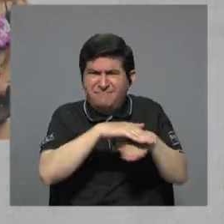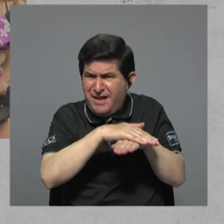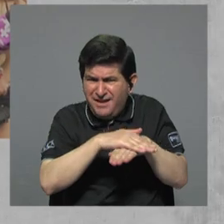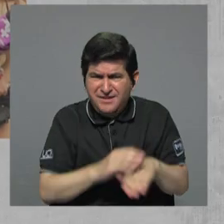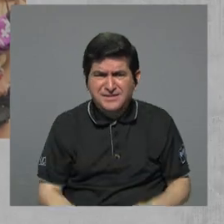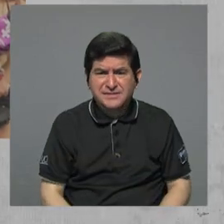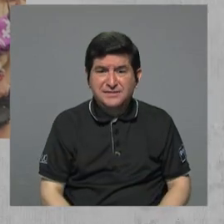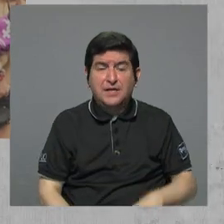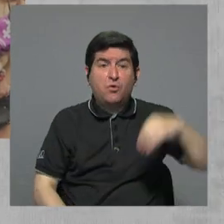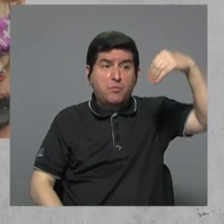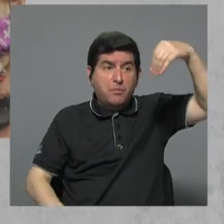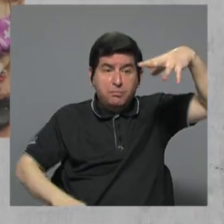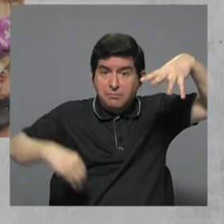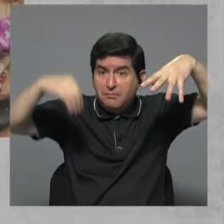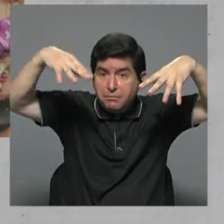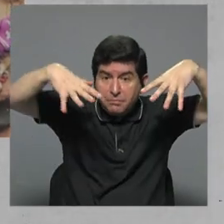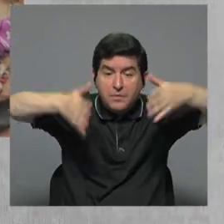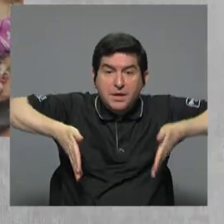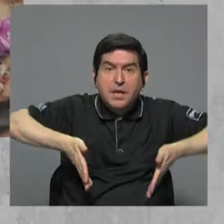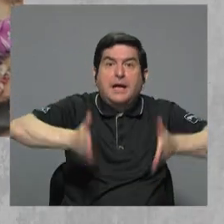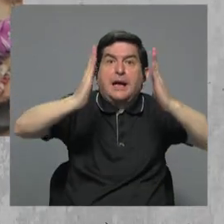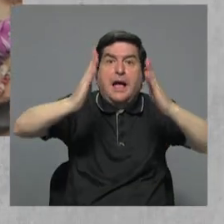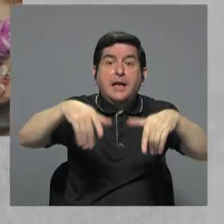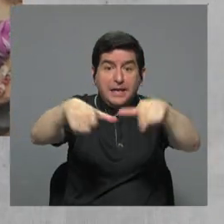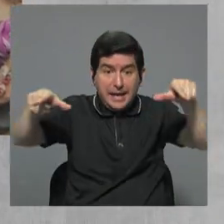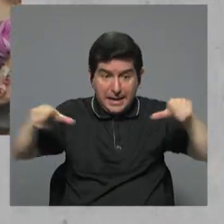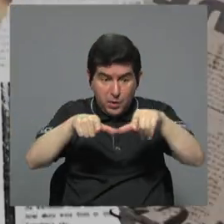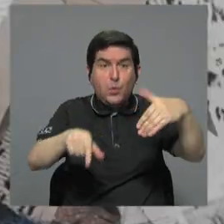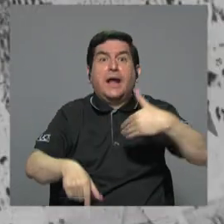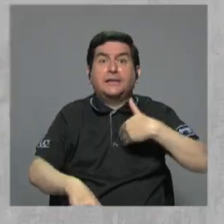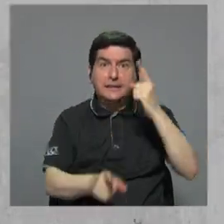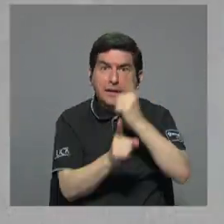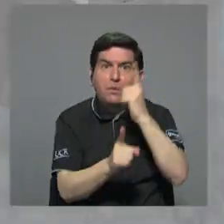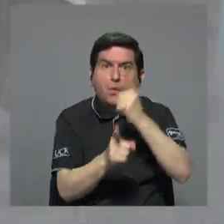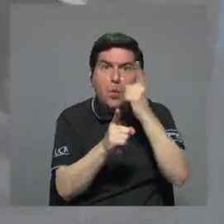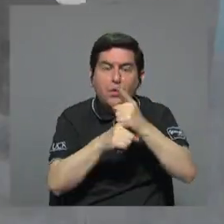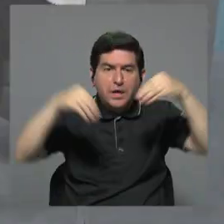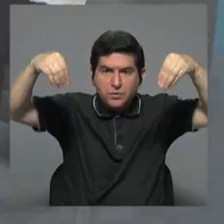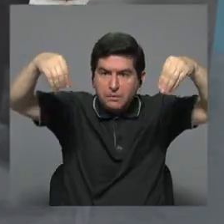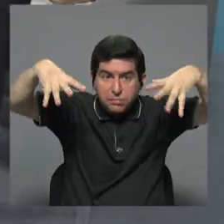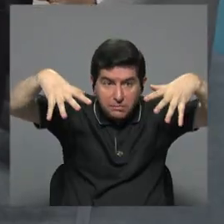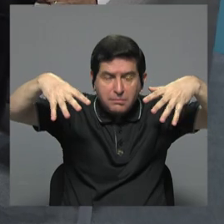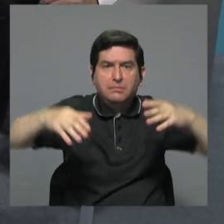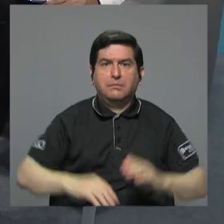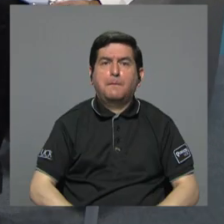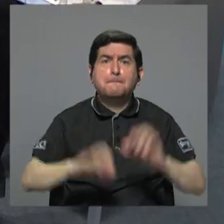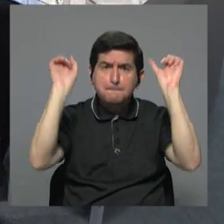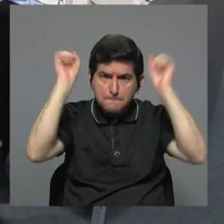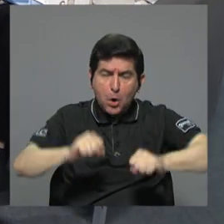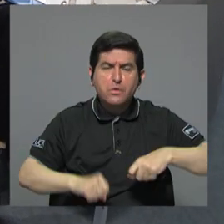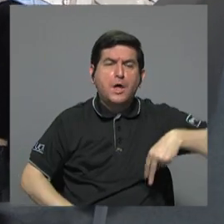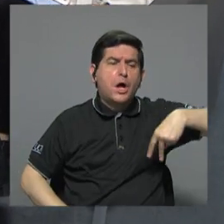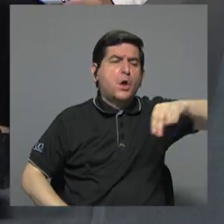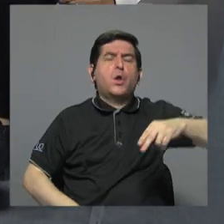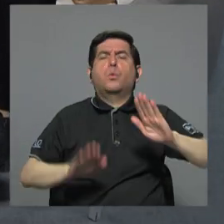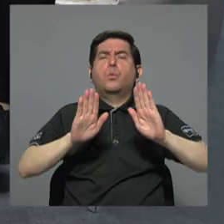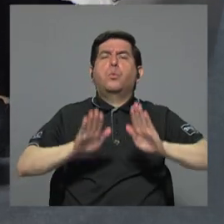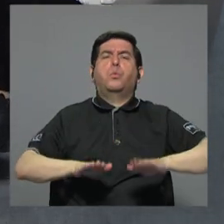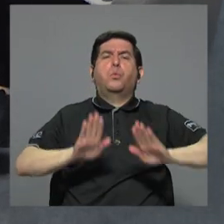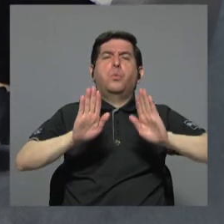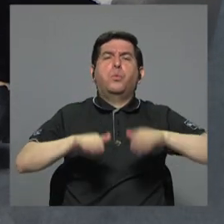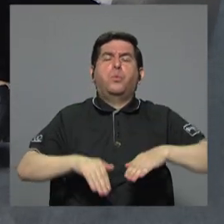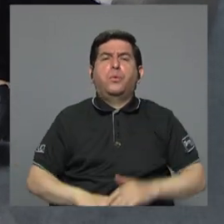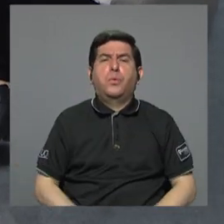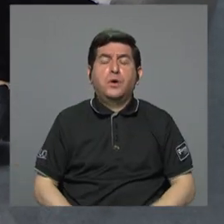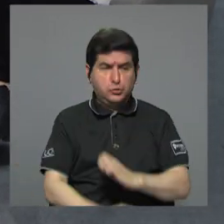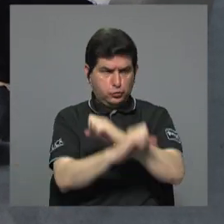como el alumbrado público, o sea, que en la zona haya un adecuado alumbrado público para que puedan caminar tranquilas, para que puedan